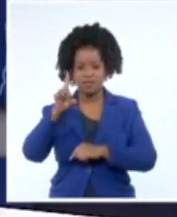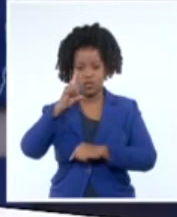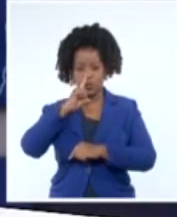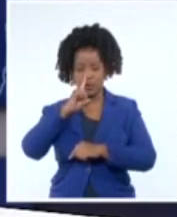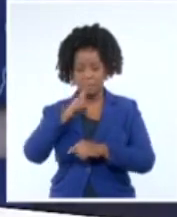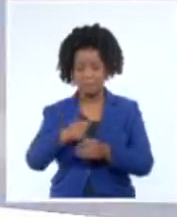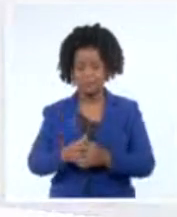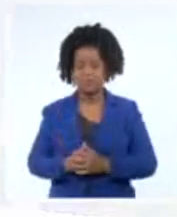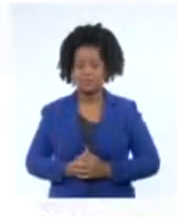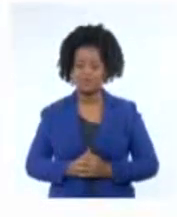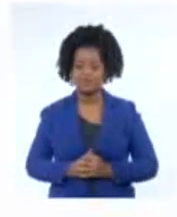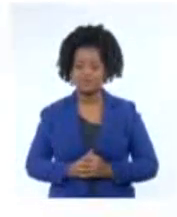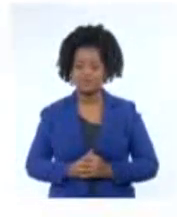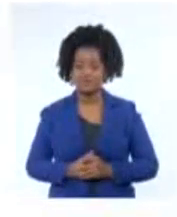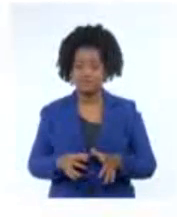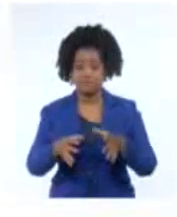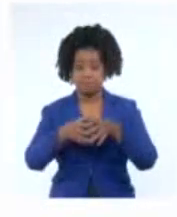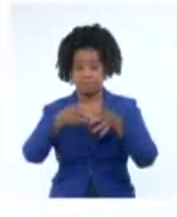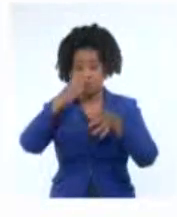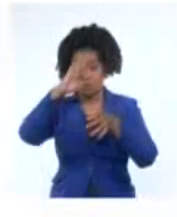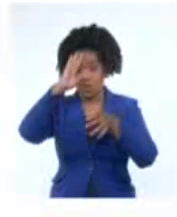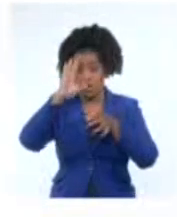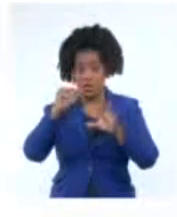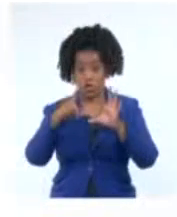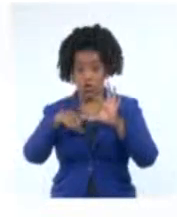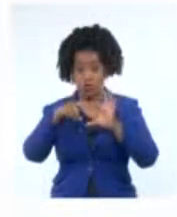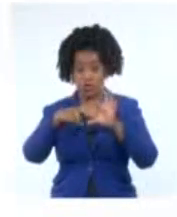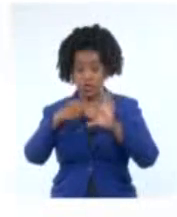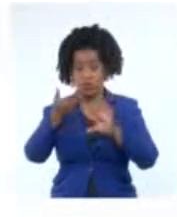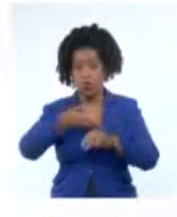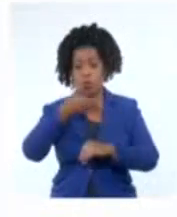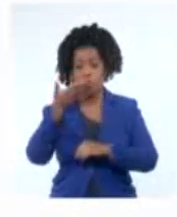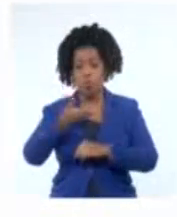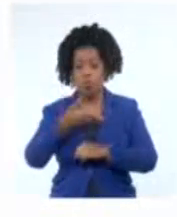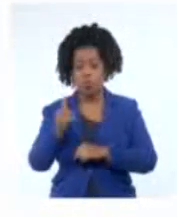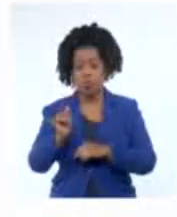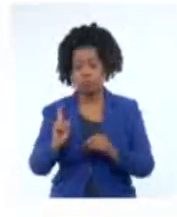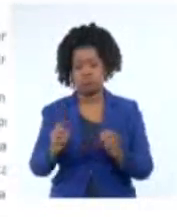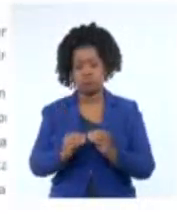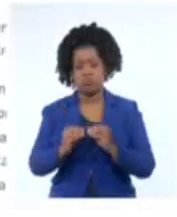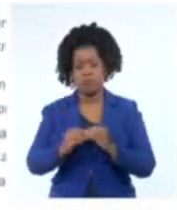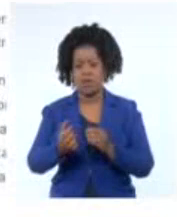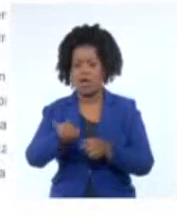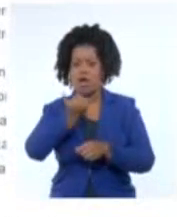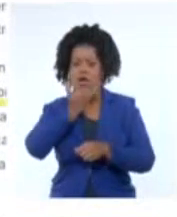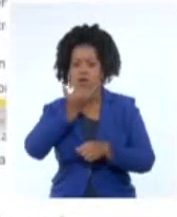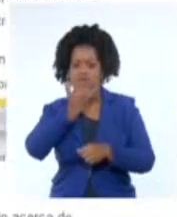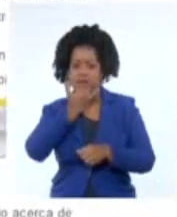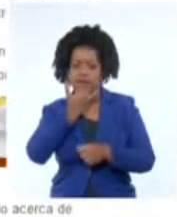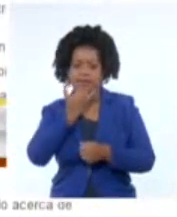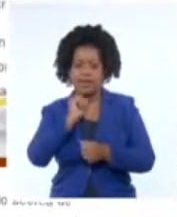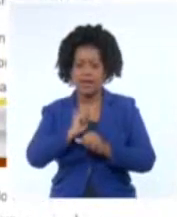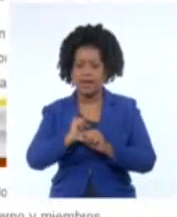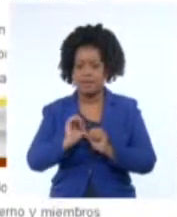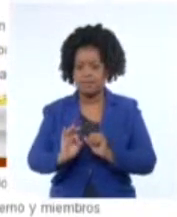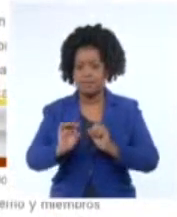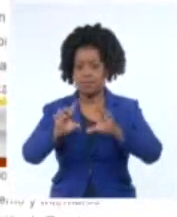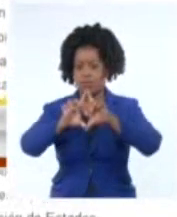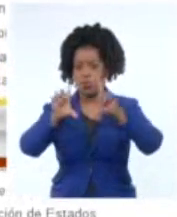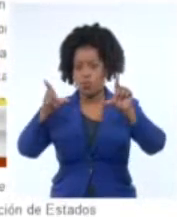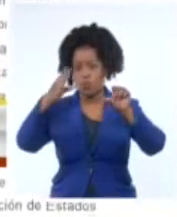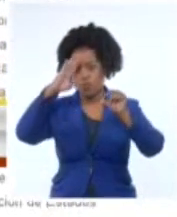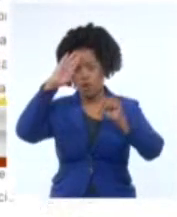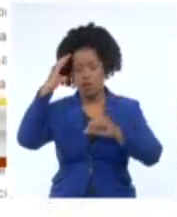El Parlamento cubano calificó el contenido de estas declaraciones como injerencistas y lesivo a la soberanía de la Mayor de las Antillas.